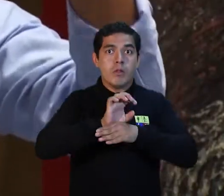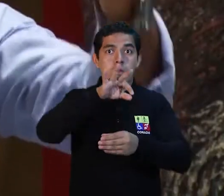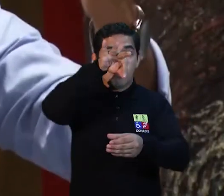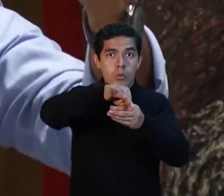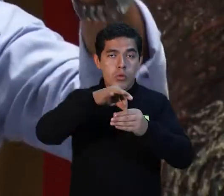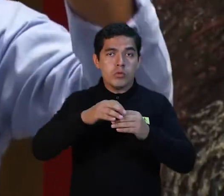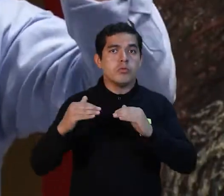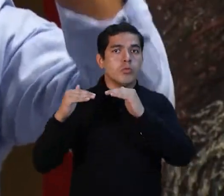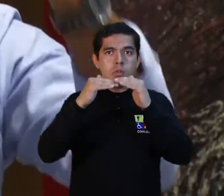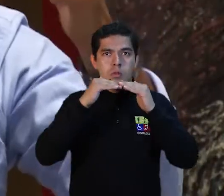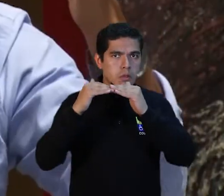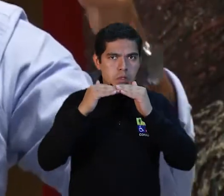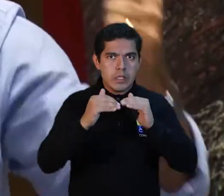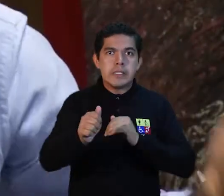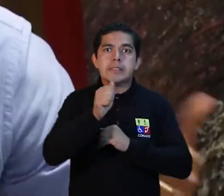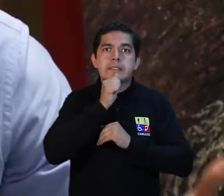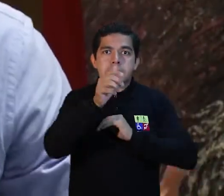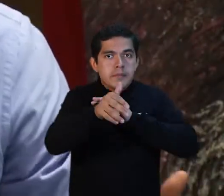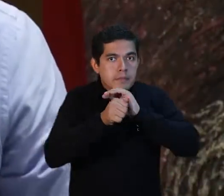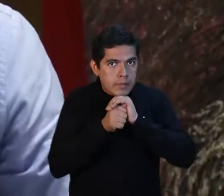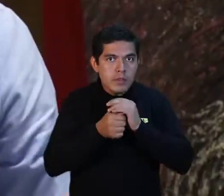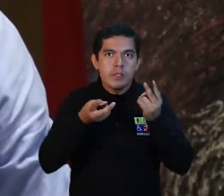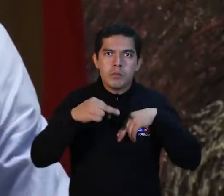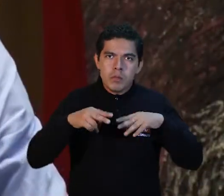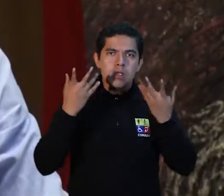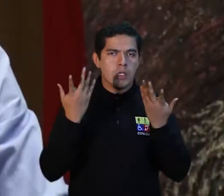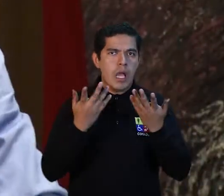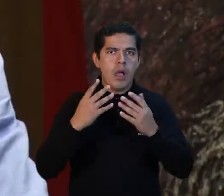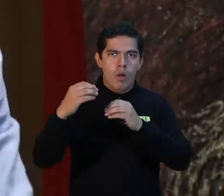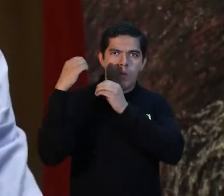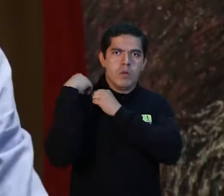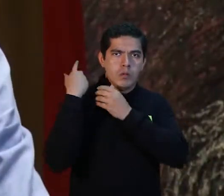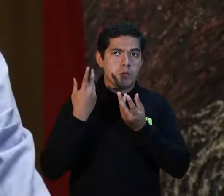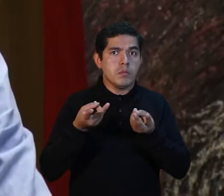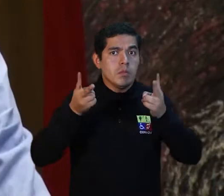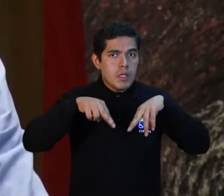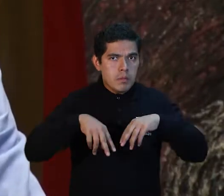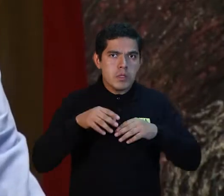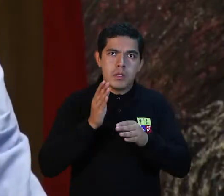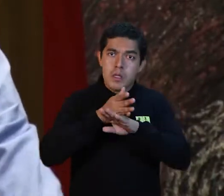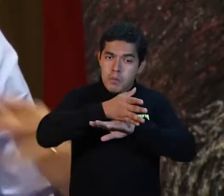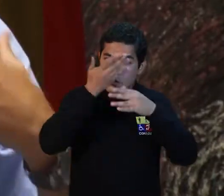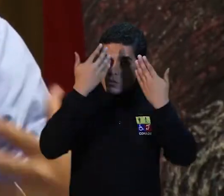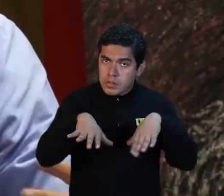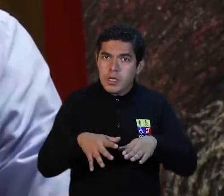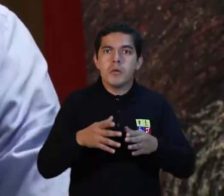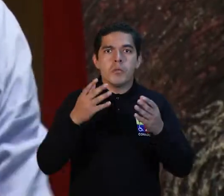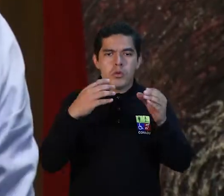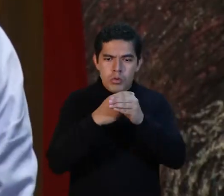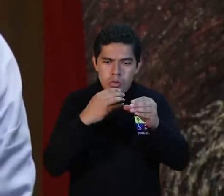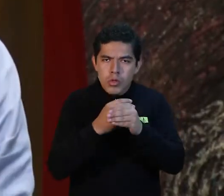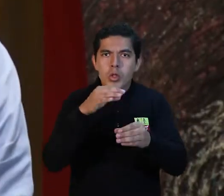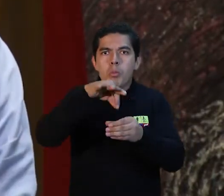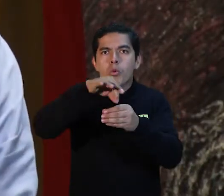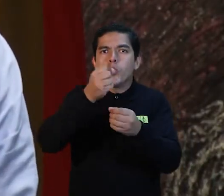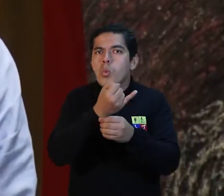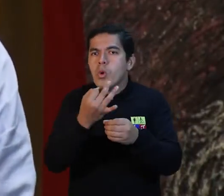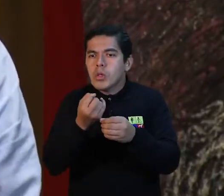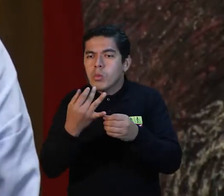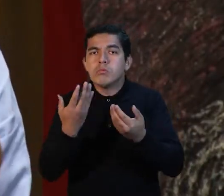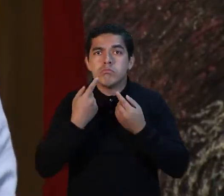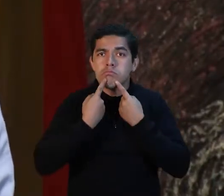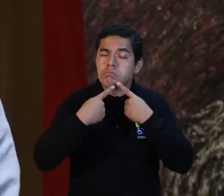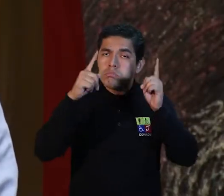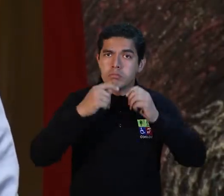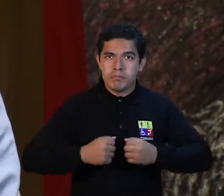es secreto, es obligatorio, pero es escrutado públicamente. Por tanto, que se les garantice justamente este aspecto. Qué bueno que sepamos que organizaciones políticas